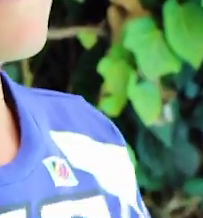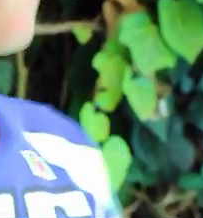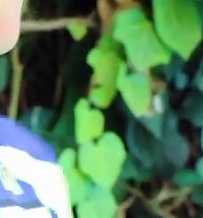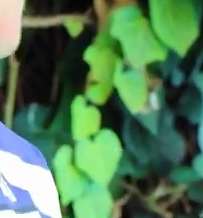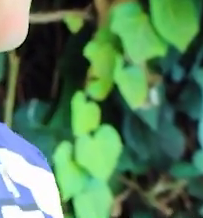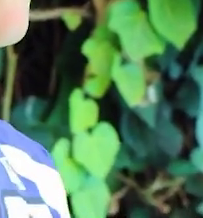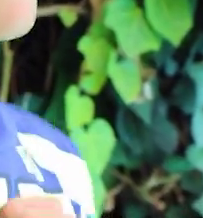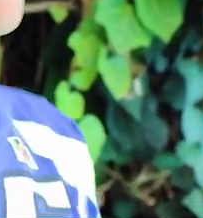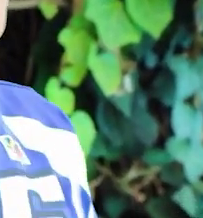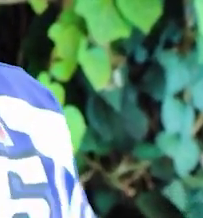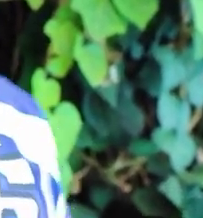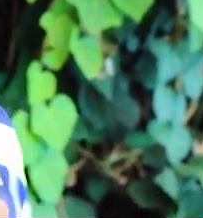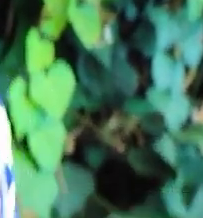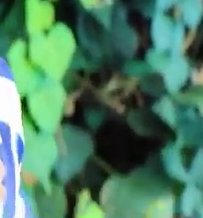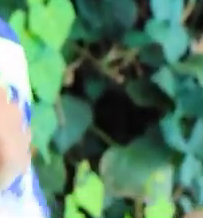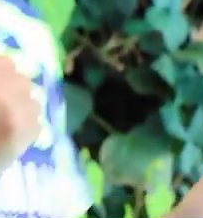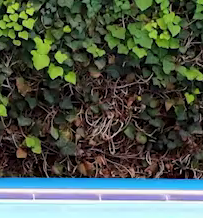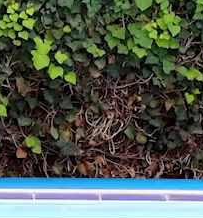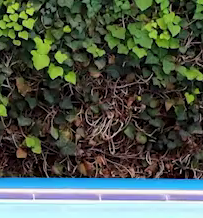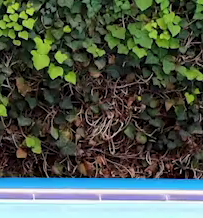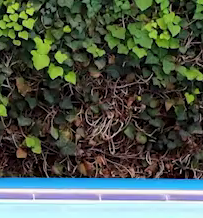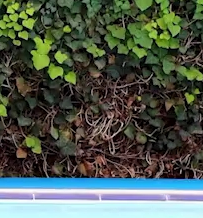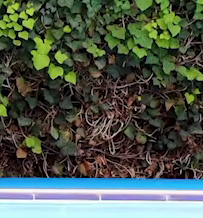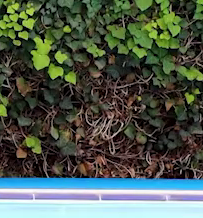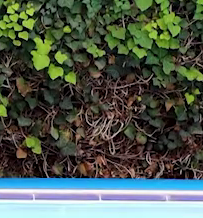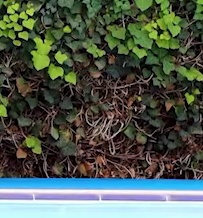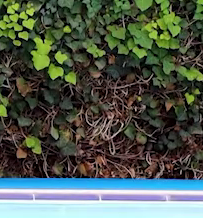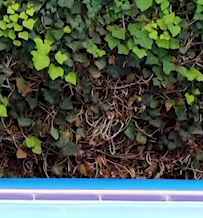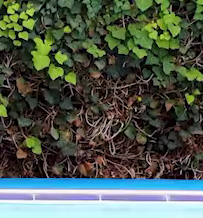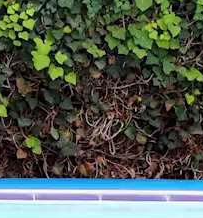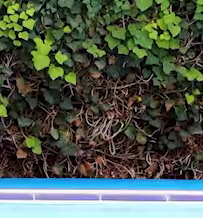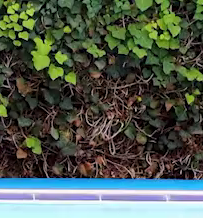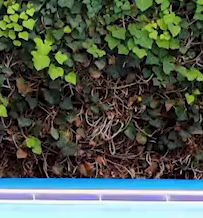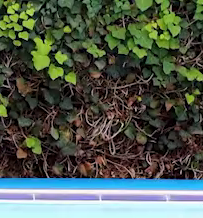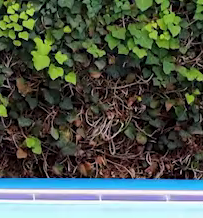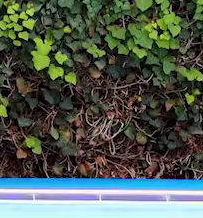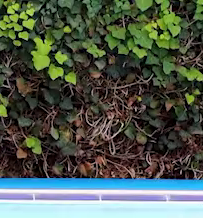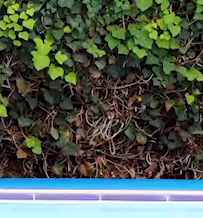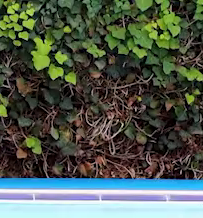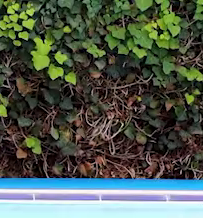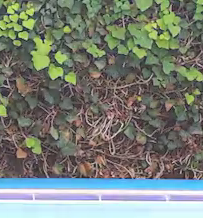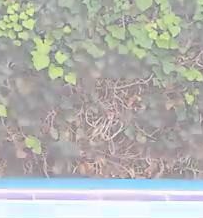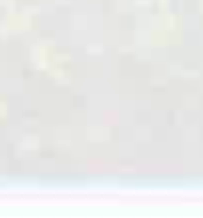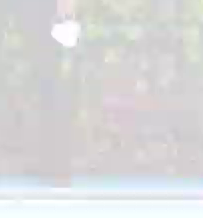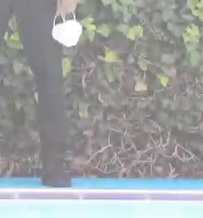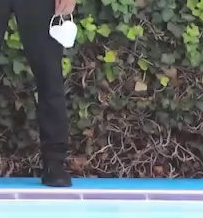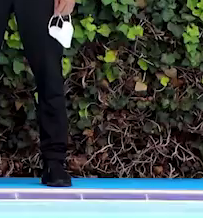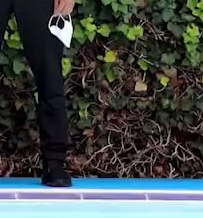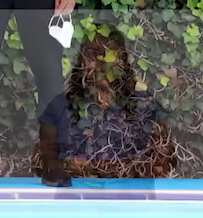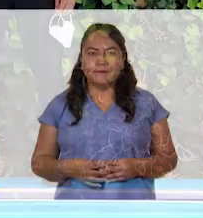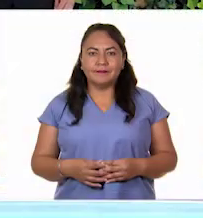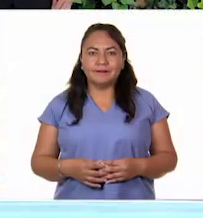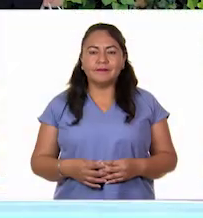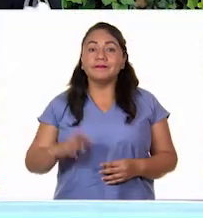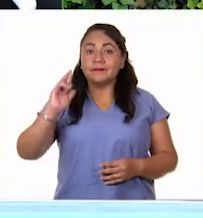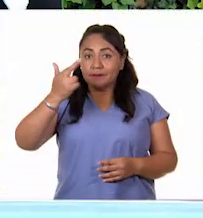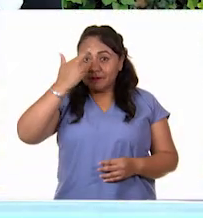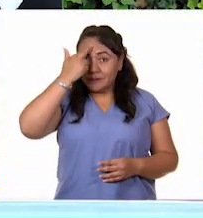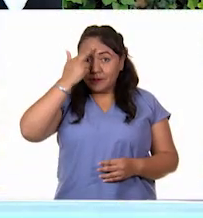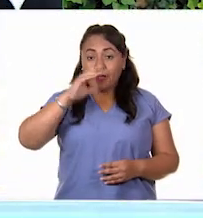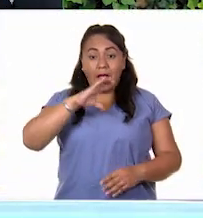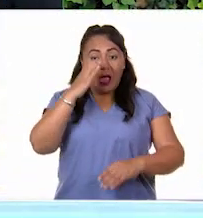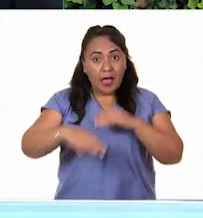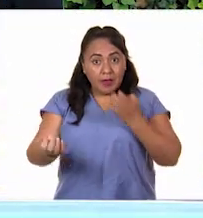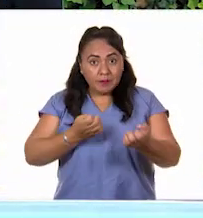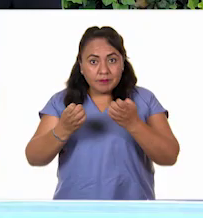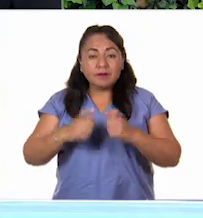Sigue. Eleva más la rodilla. Muy bien. Perfecto. Así. Más. Recuerda, al terminar la